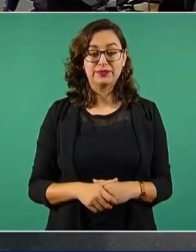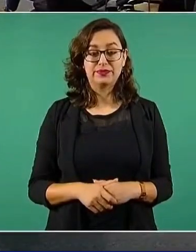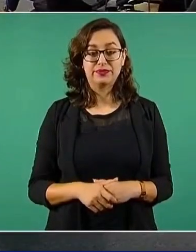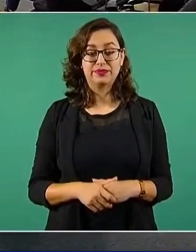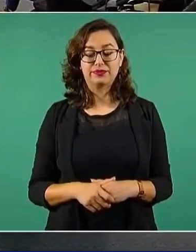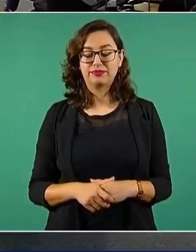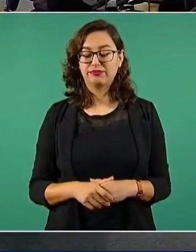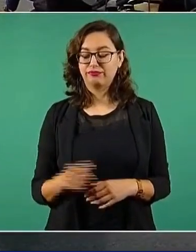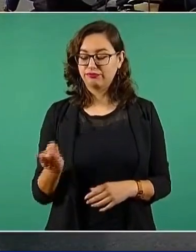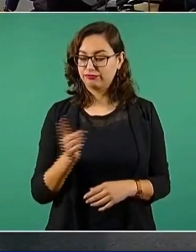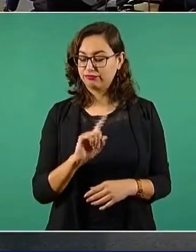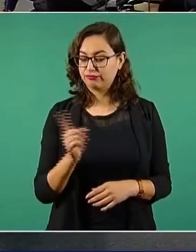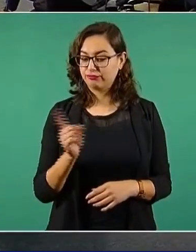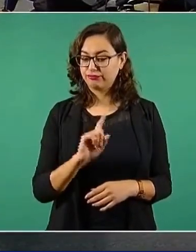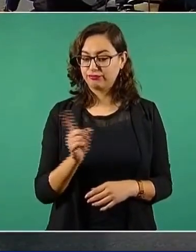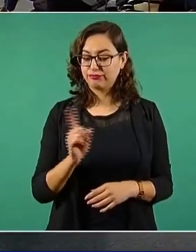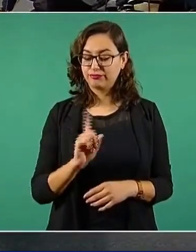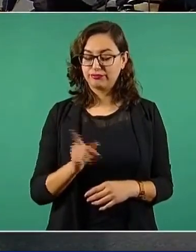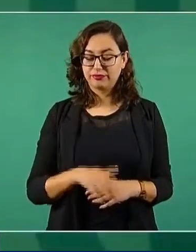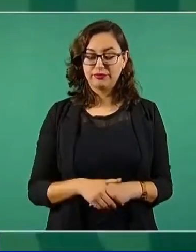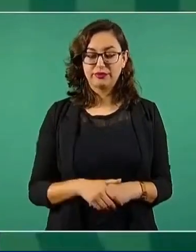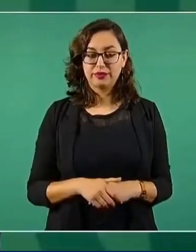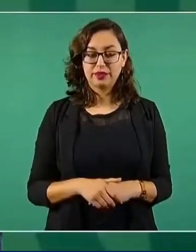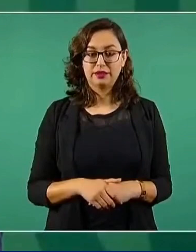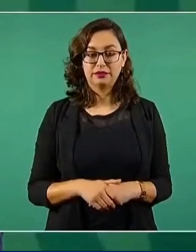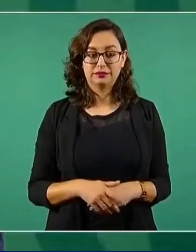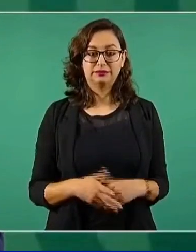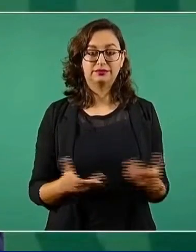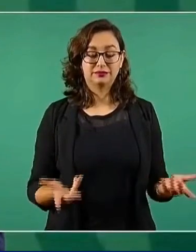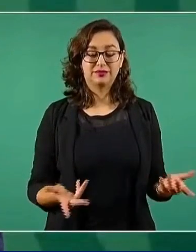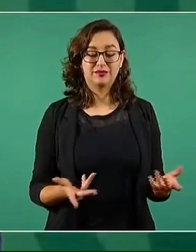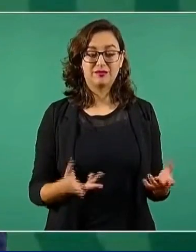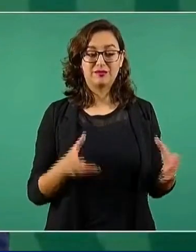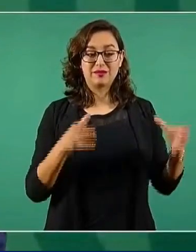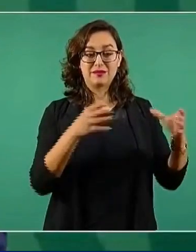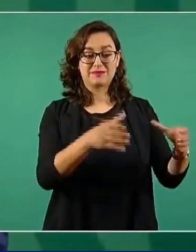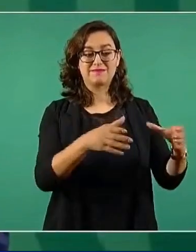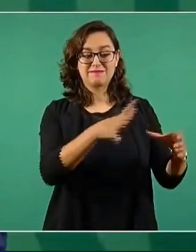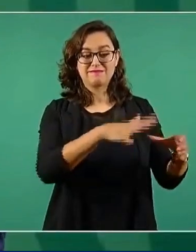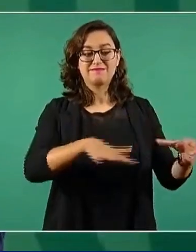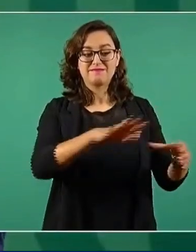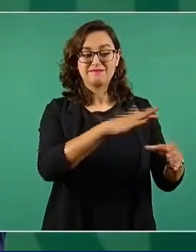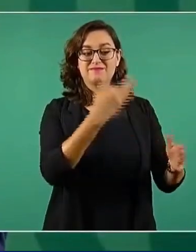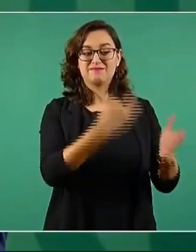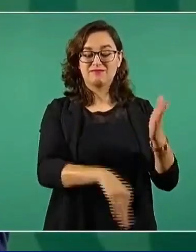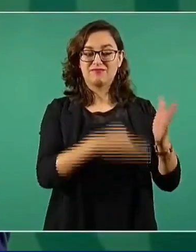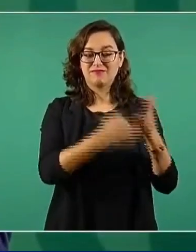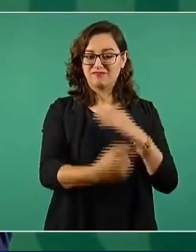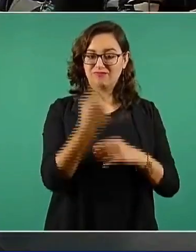No, que falta un dirigente, ponlo al señor.